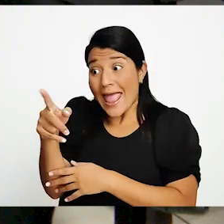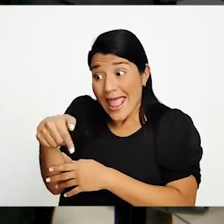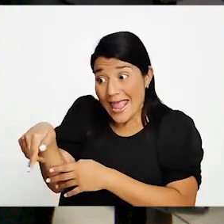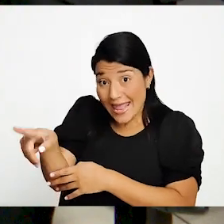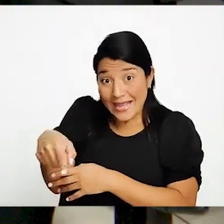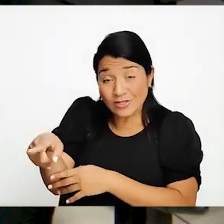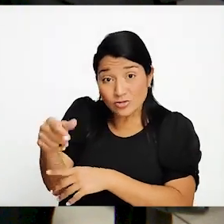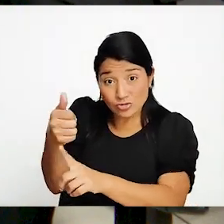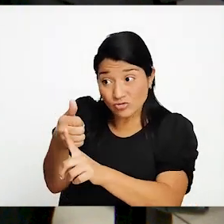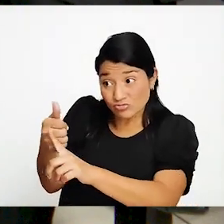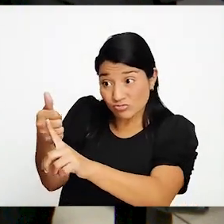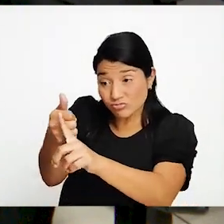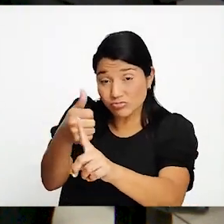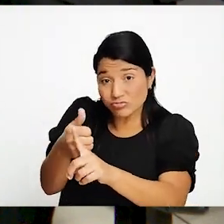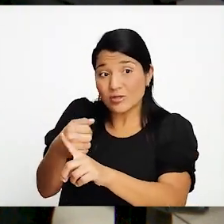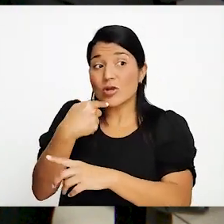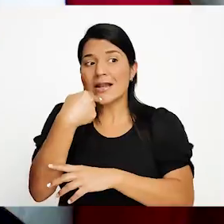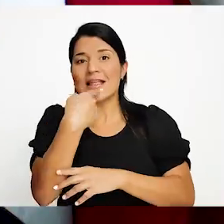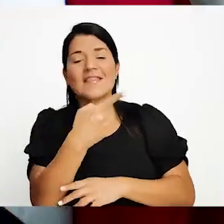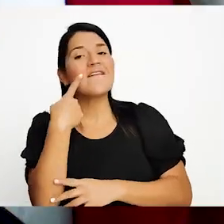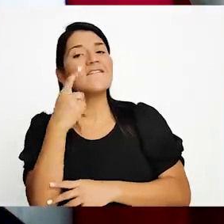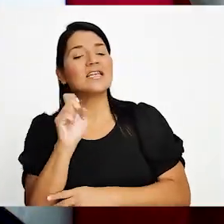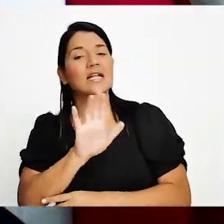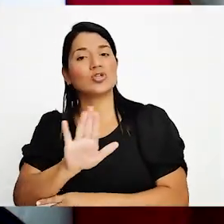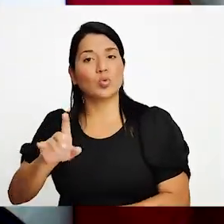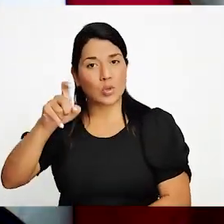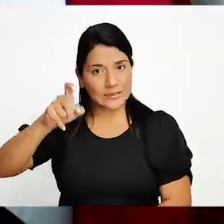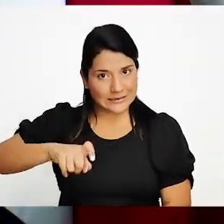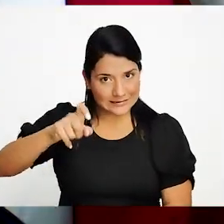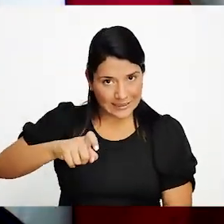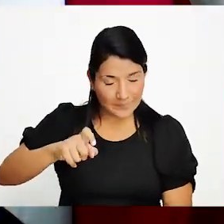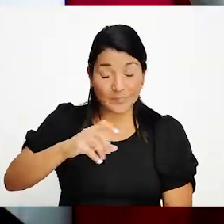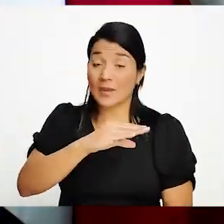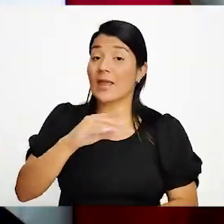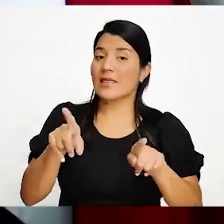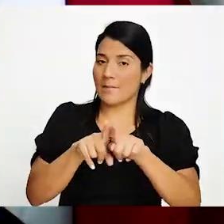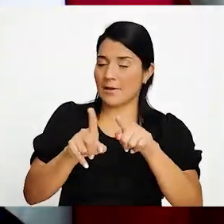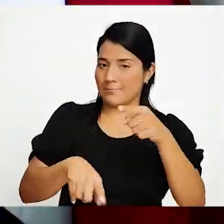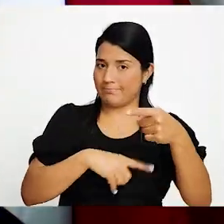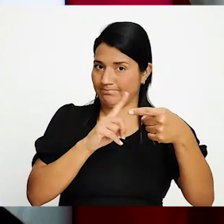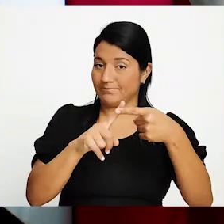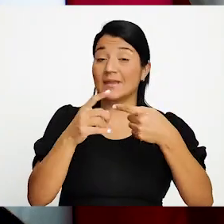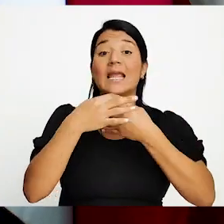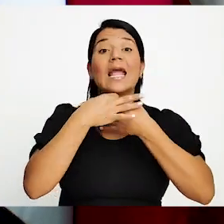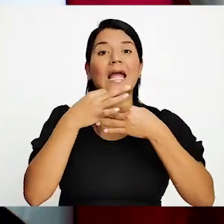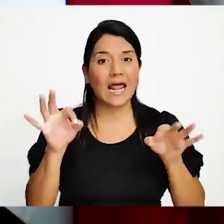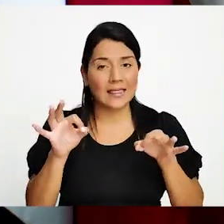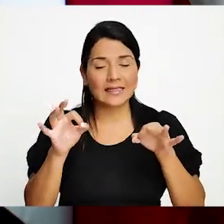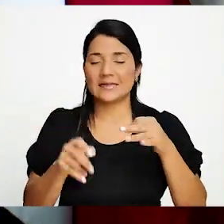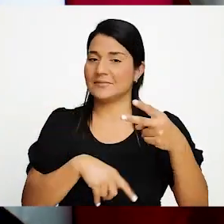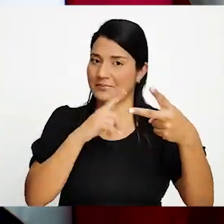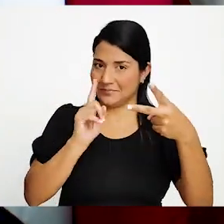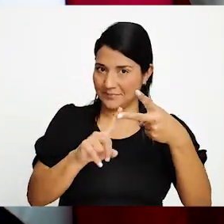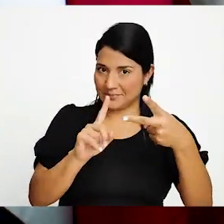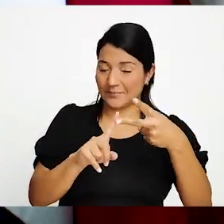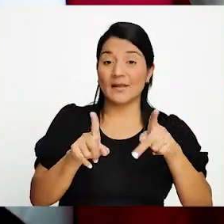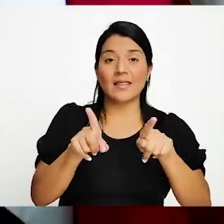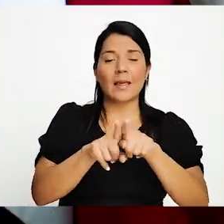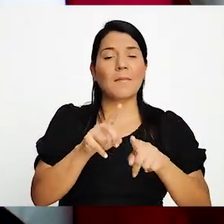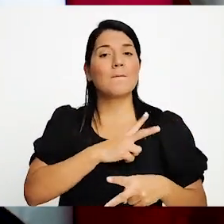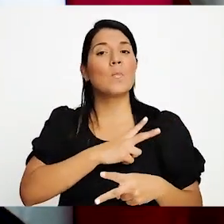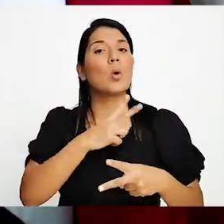fiscal o a la fiscalía la necesidad. Y número uno es que es completamente gratuito y número dos que es